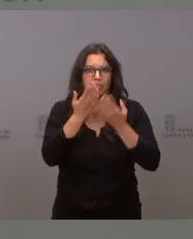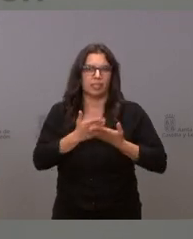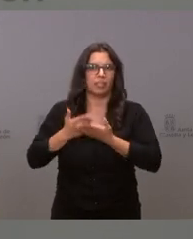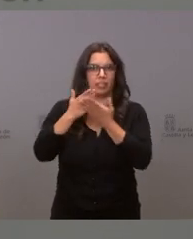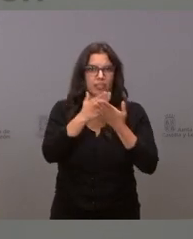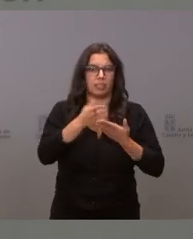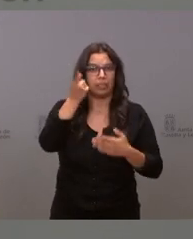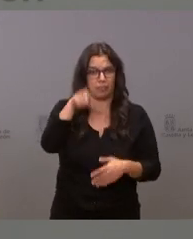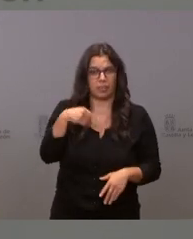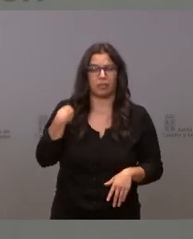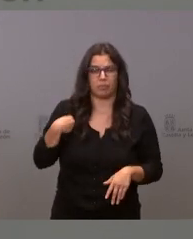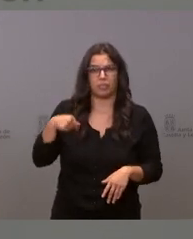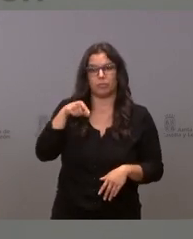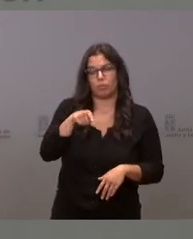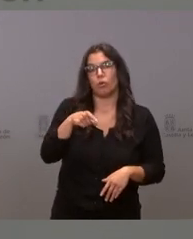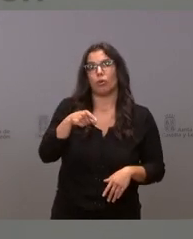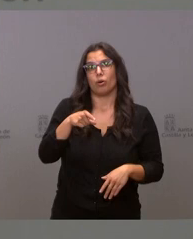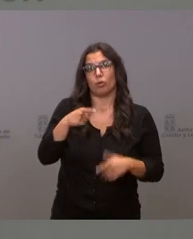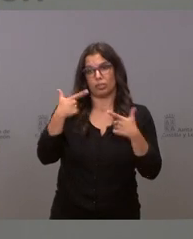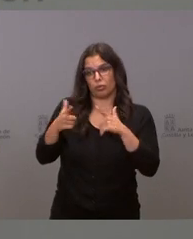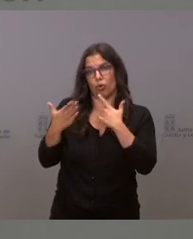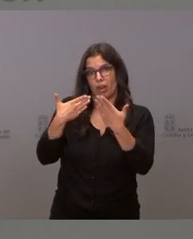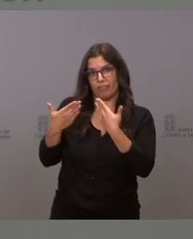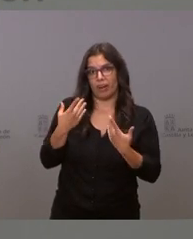valorar también con el propio sector